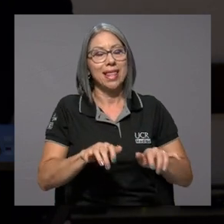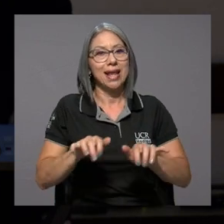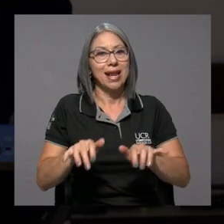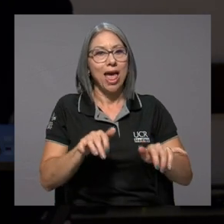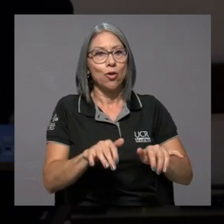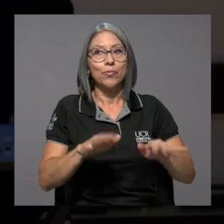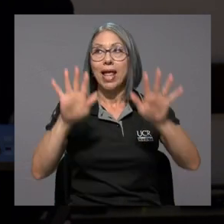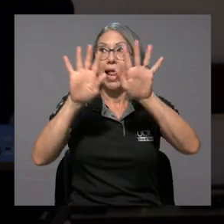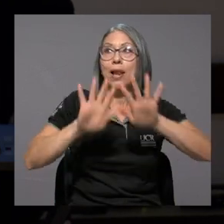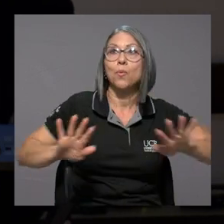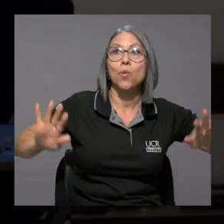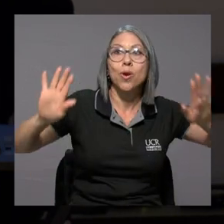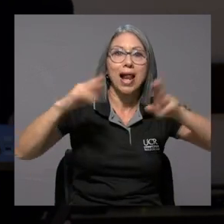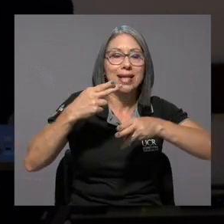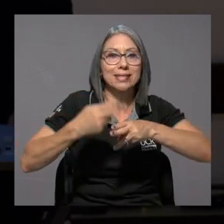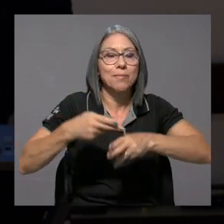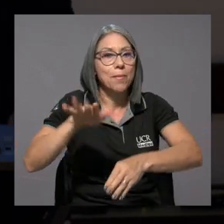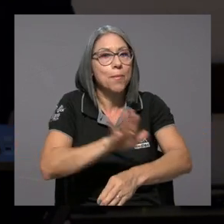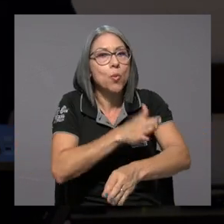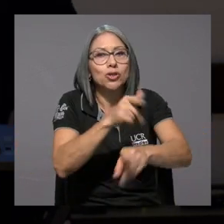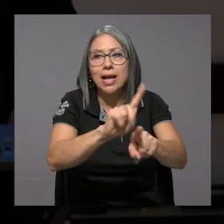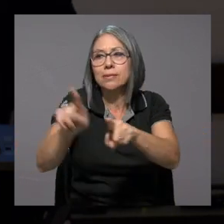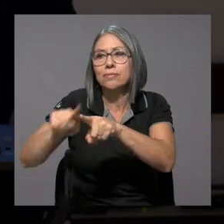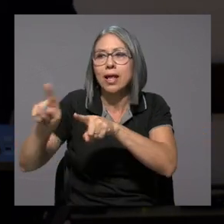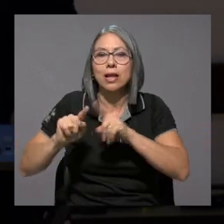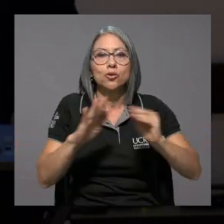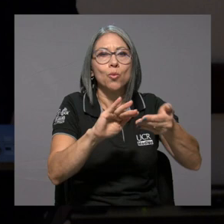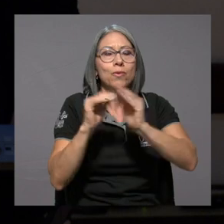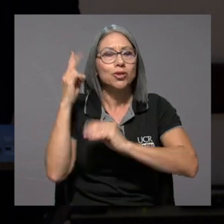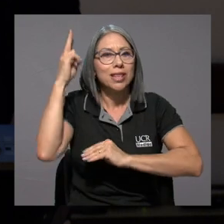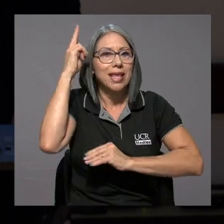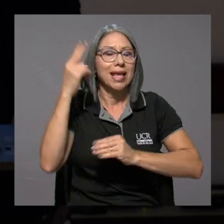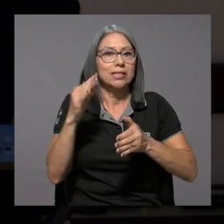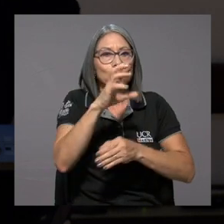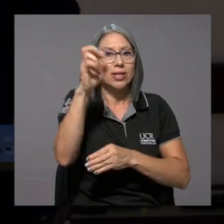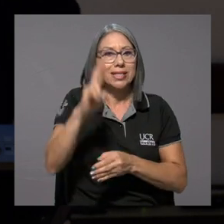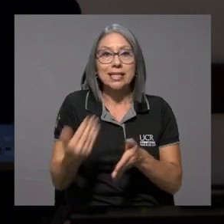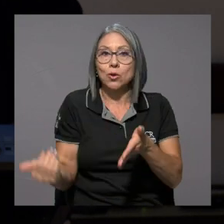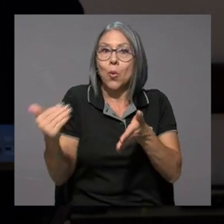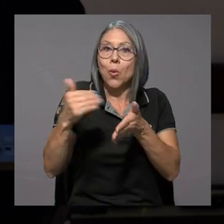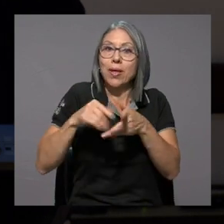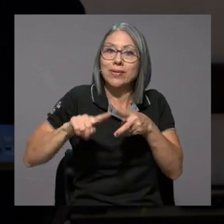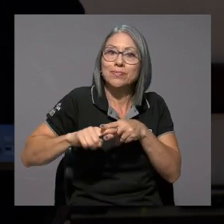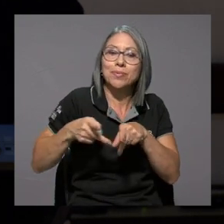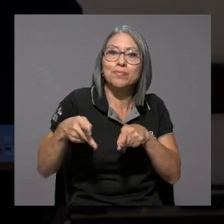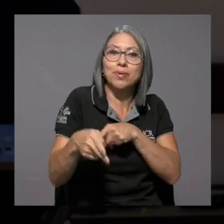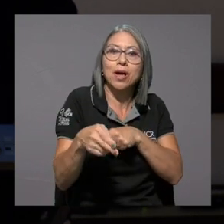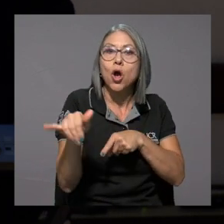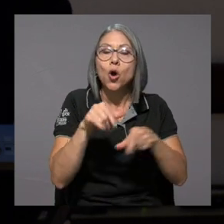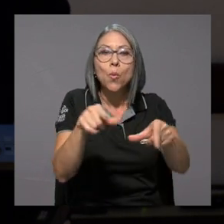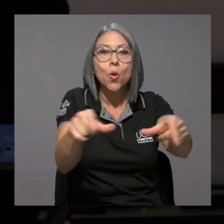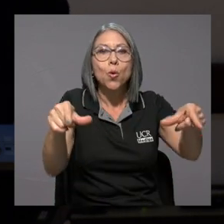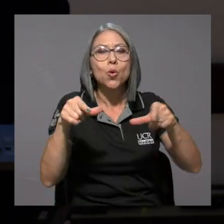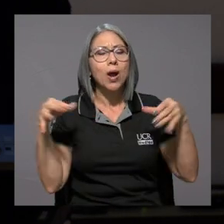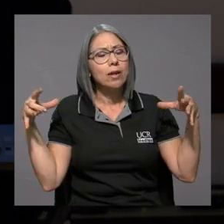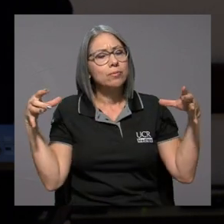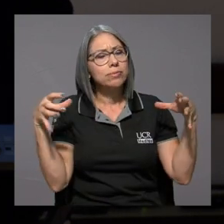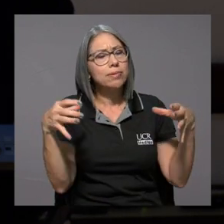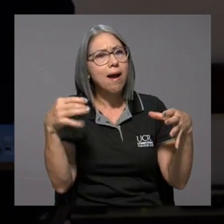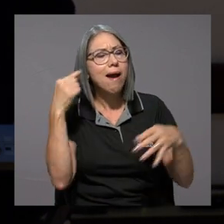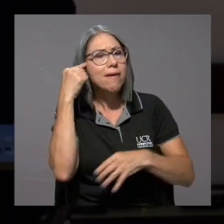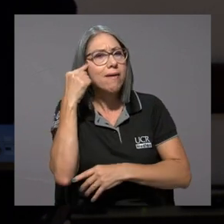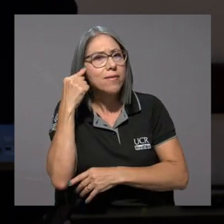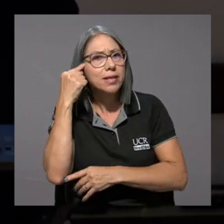El mural Las Músicas en los Pueblos Indígenas Costarricenses fue reinaugurado como un lugar que convoque a la reflexión